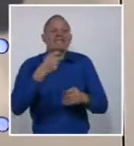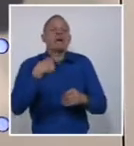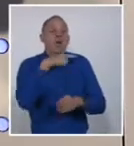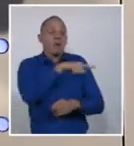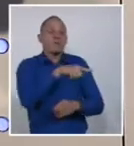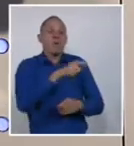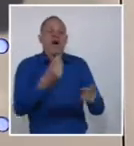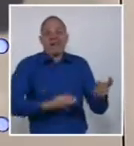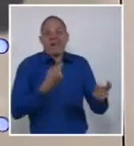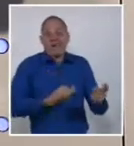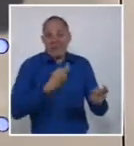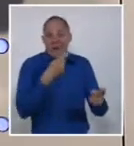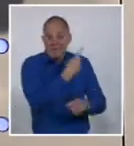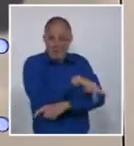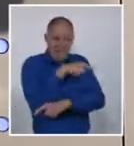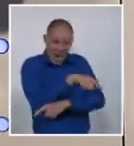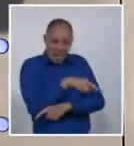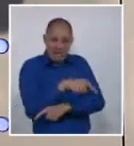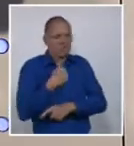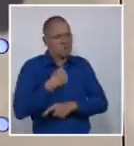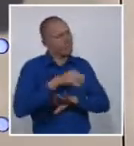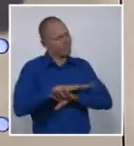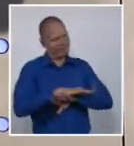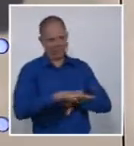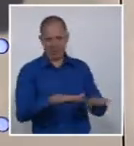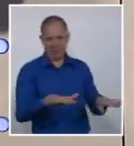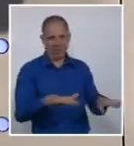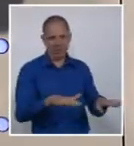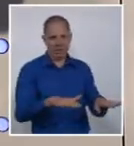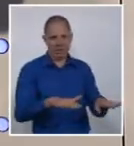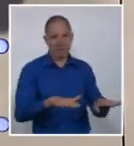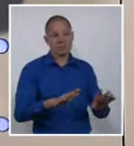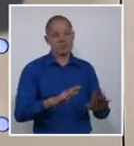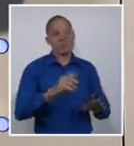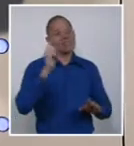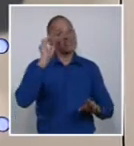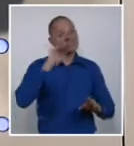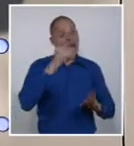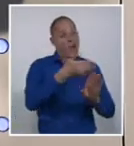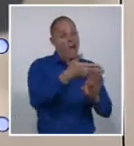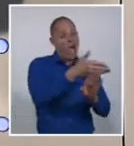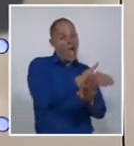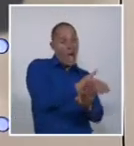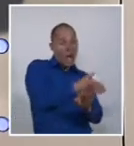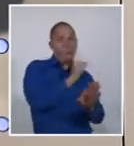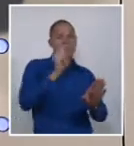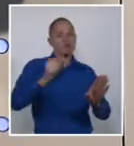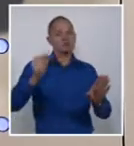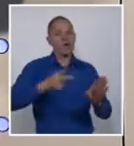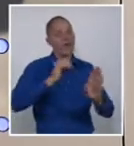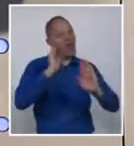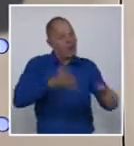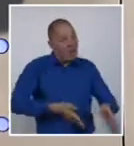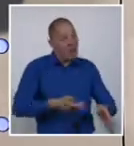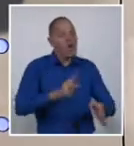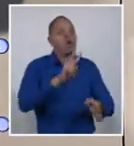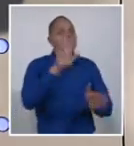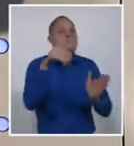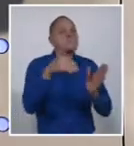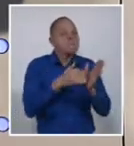muy difícil, porque después de que han muerto 2.448 efectivos